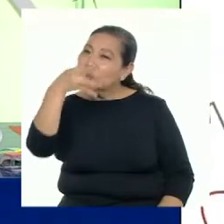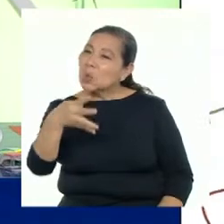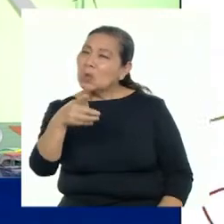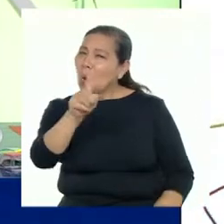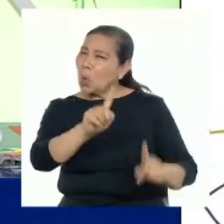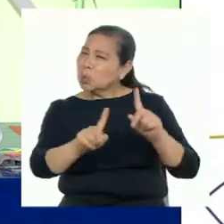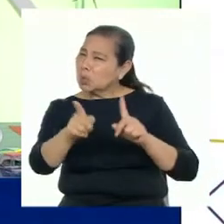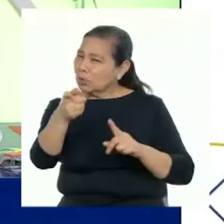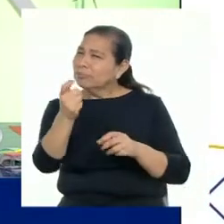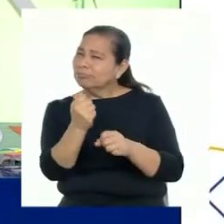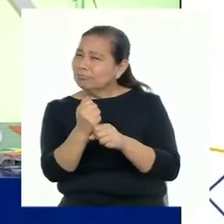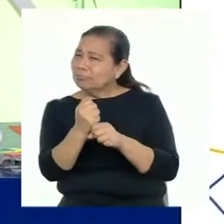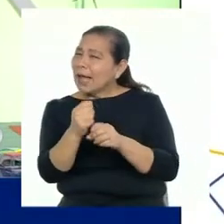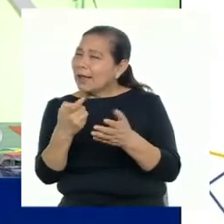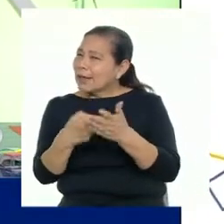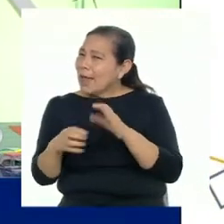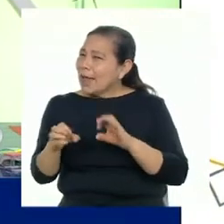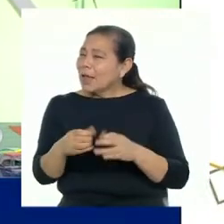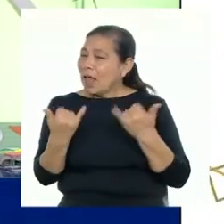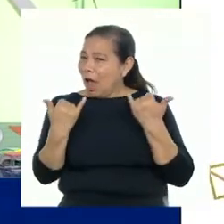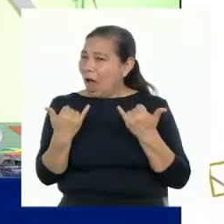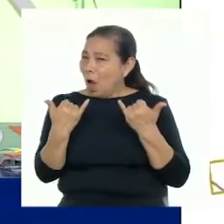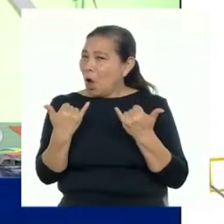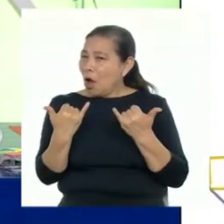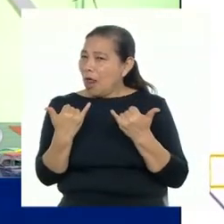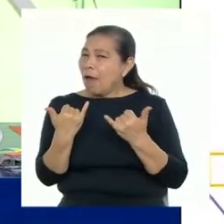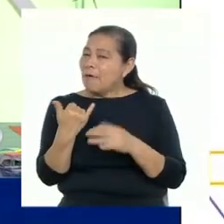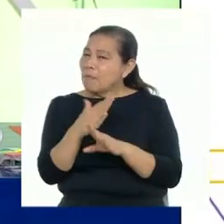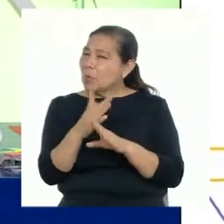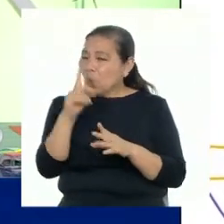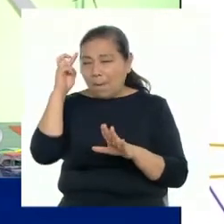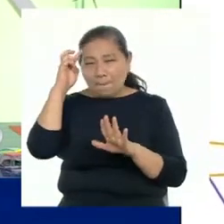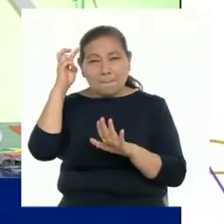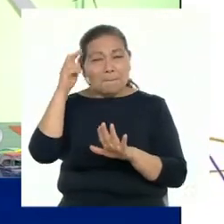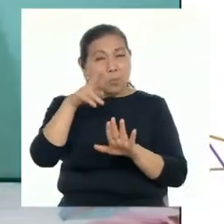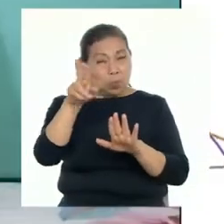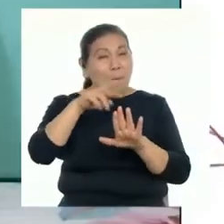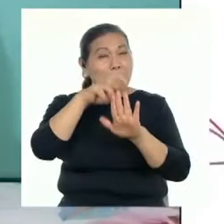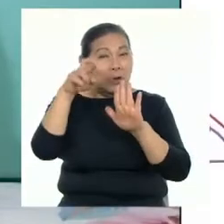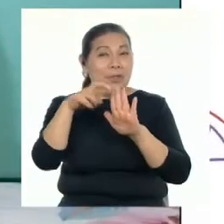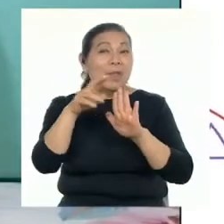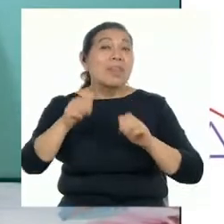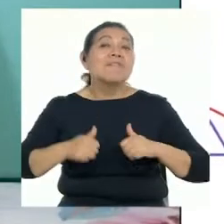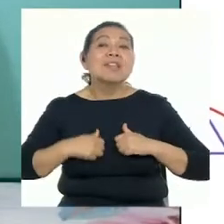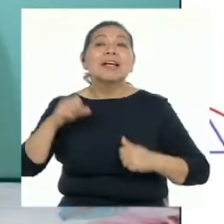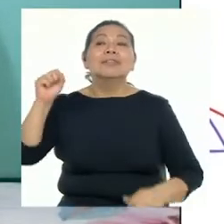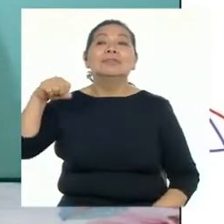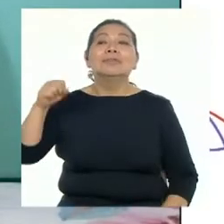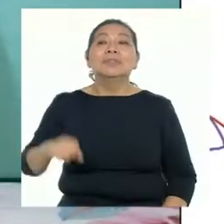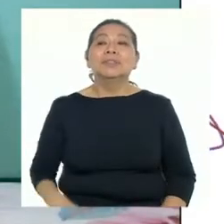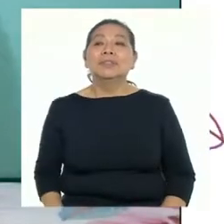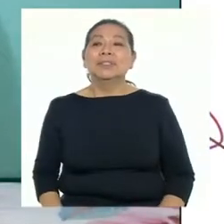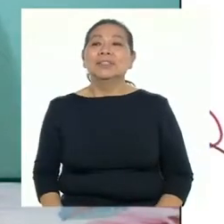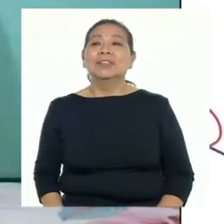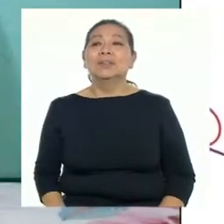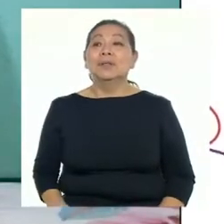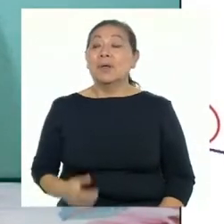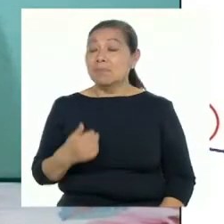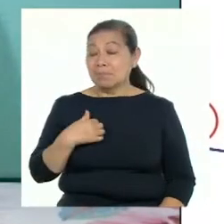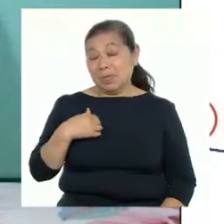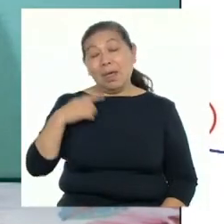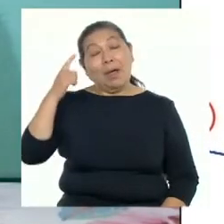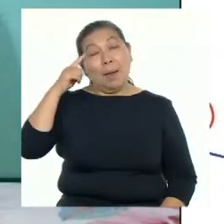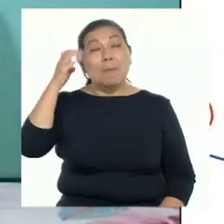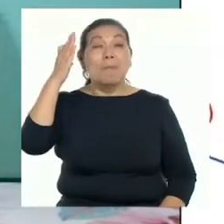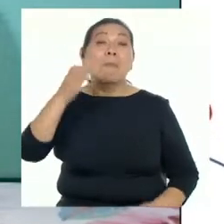¿Alguna de las actividades que realizan actualmente forma parte de tu proyecto de vida? Sí, porque uno de mis